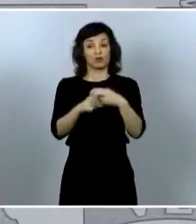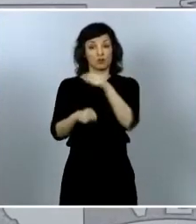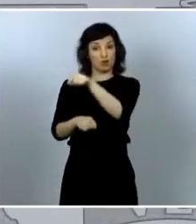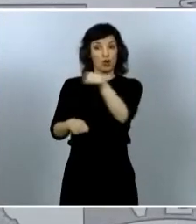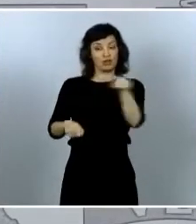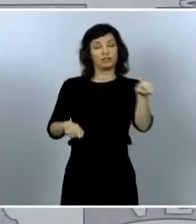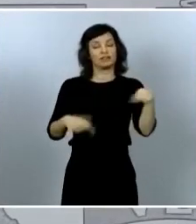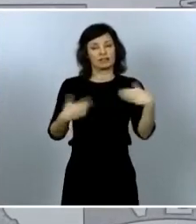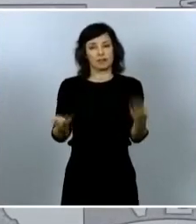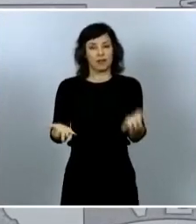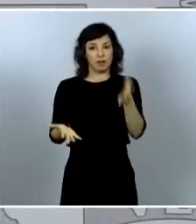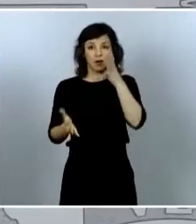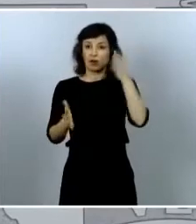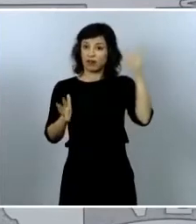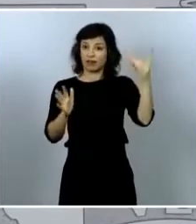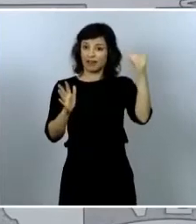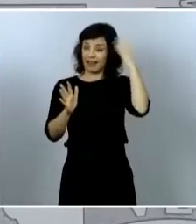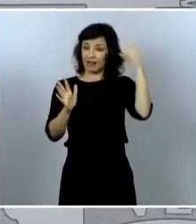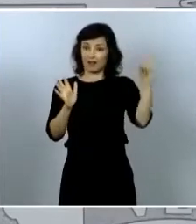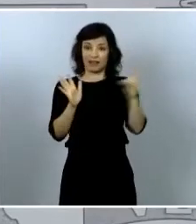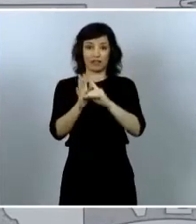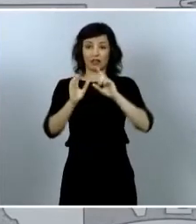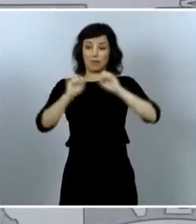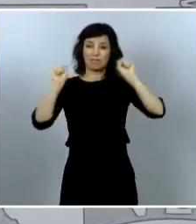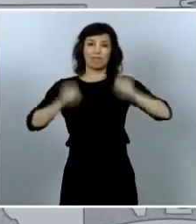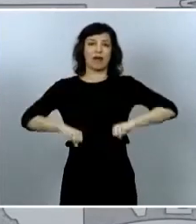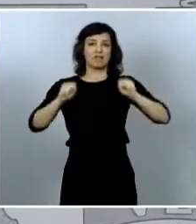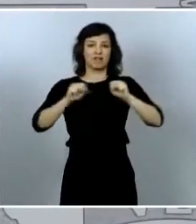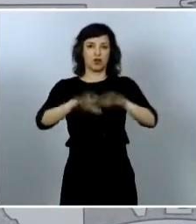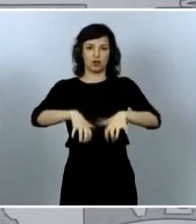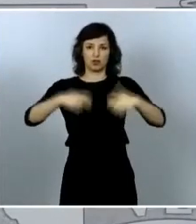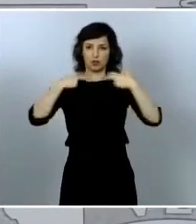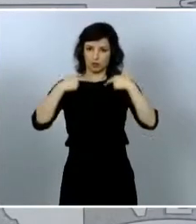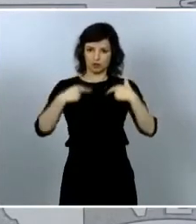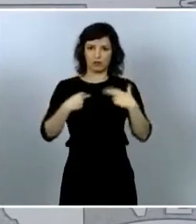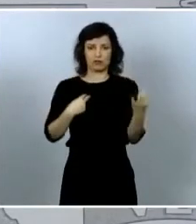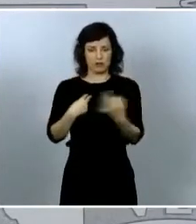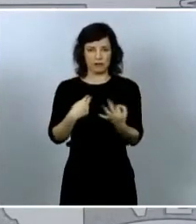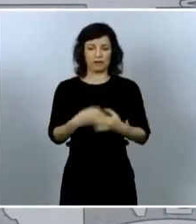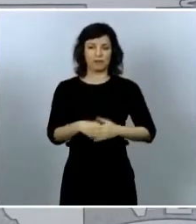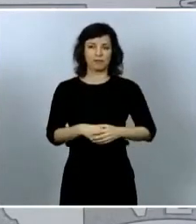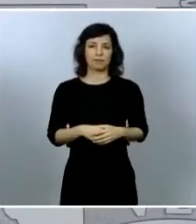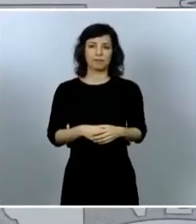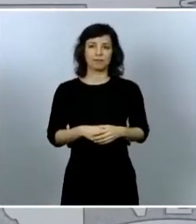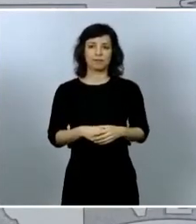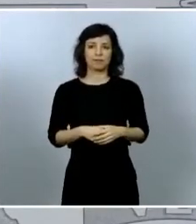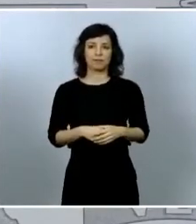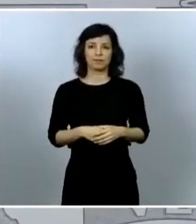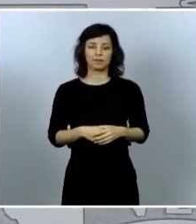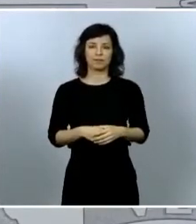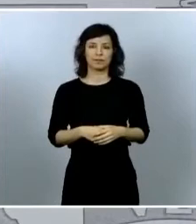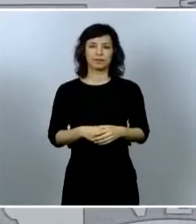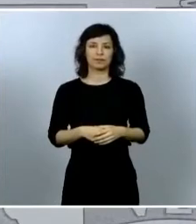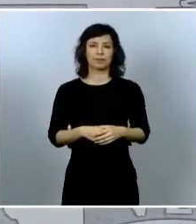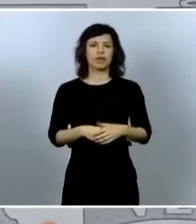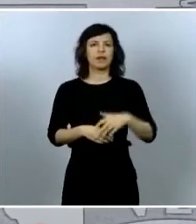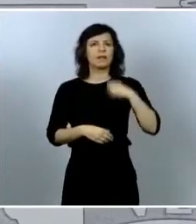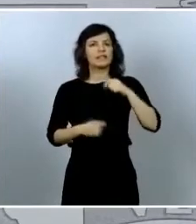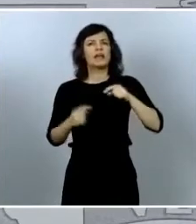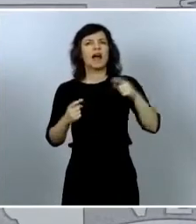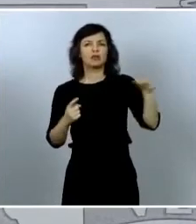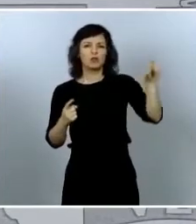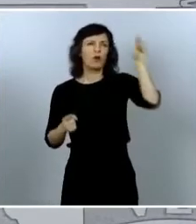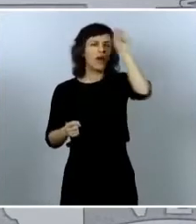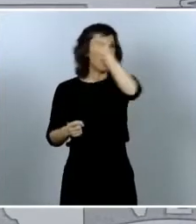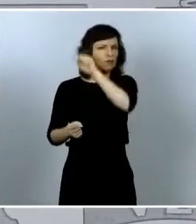el congreso de los diputados lógicamente y esto se ha dicho por parte de algunos presidentes autonómicos arrancamos